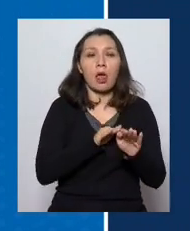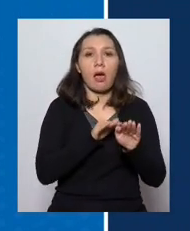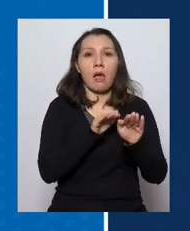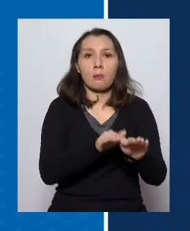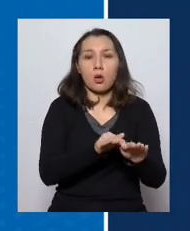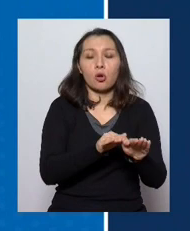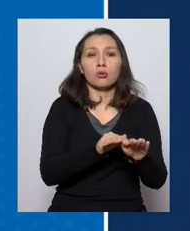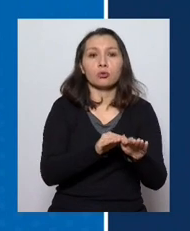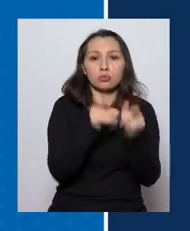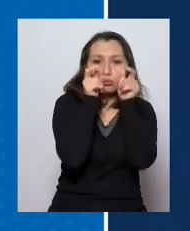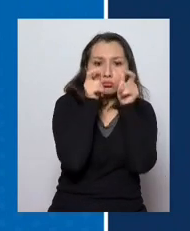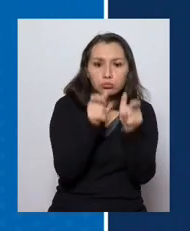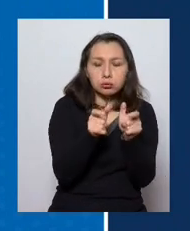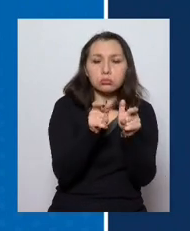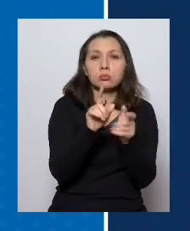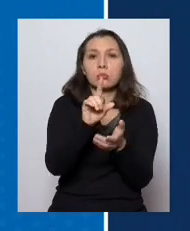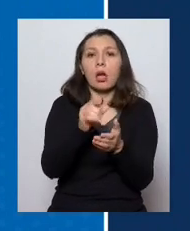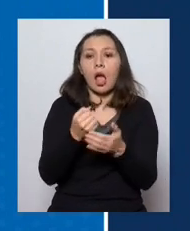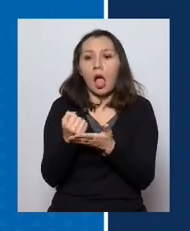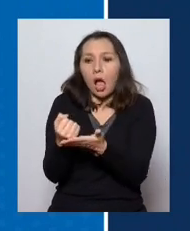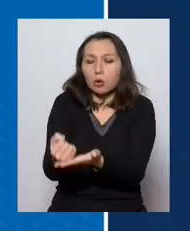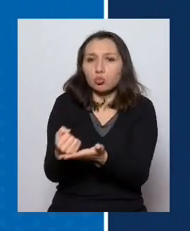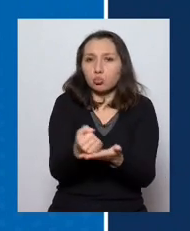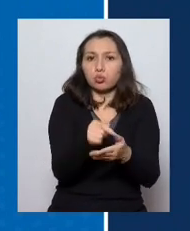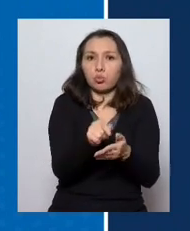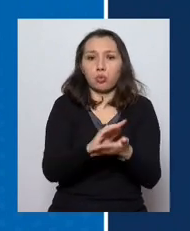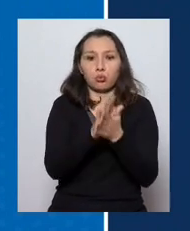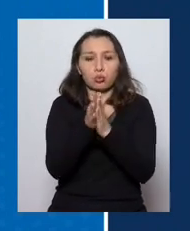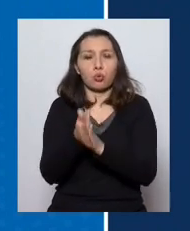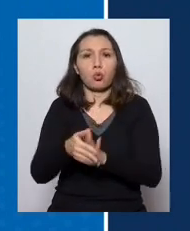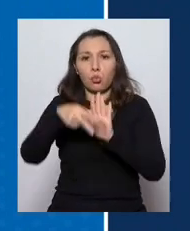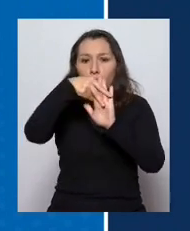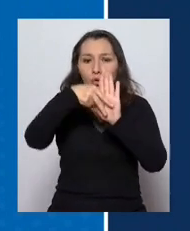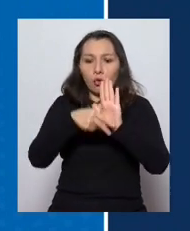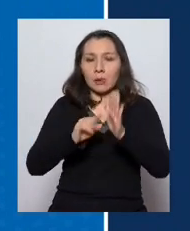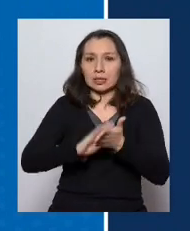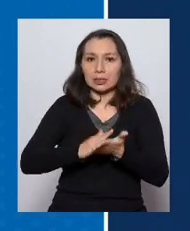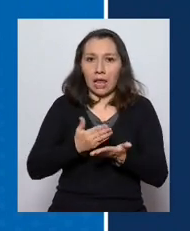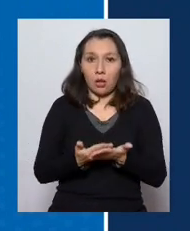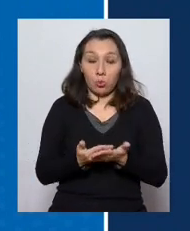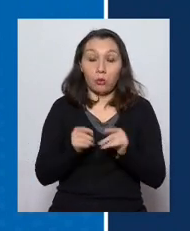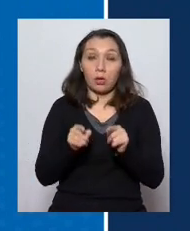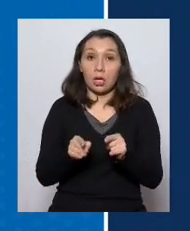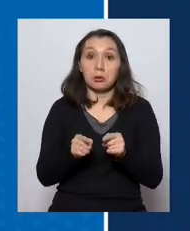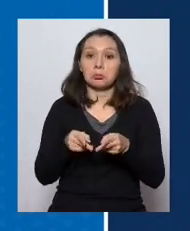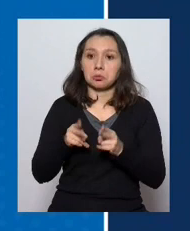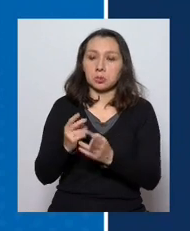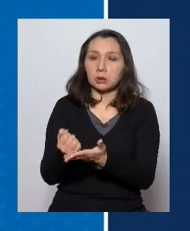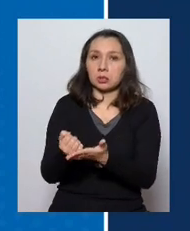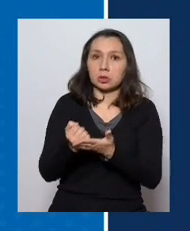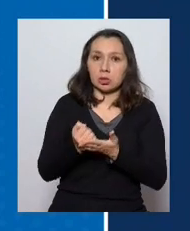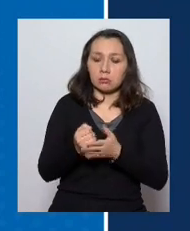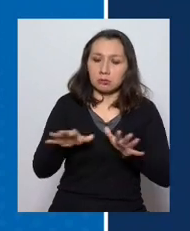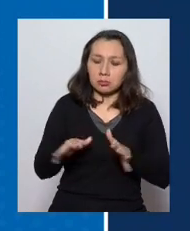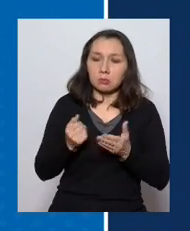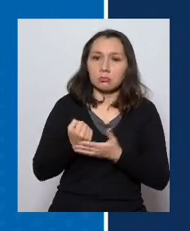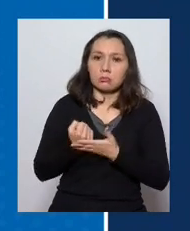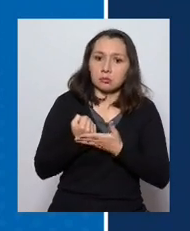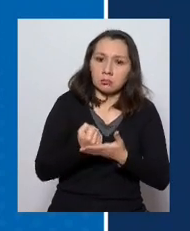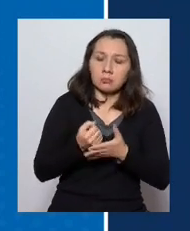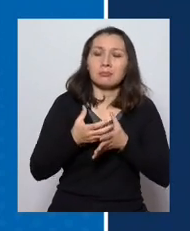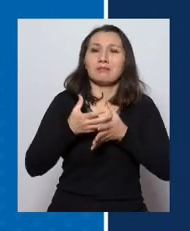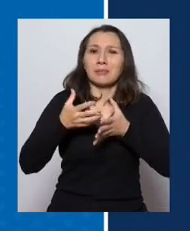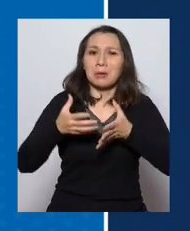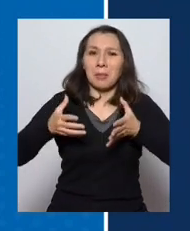las fiscalizaciones de todas las normas sanitarias esto va a permitir potenciar